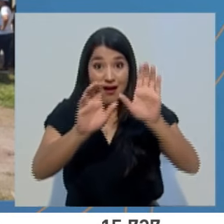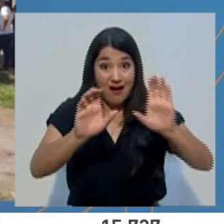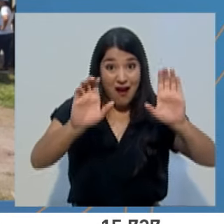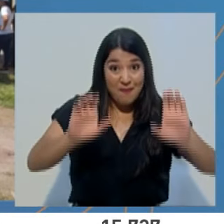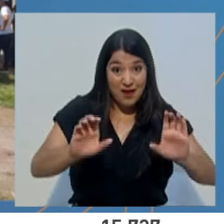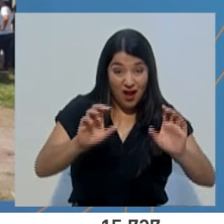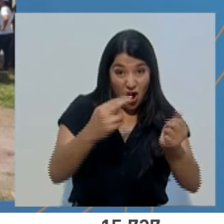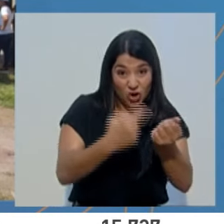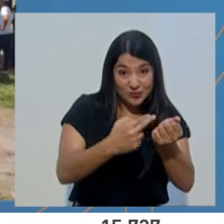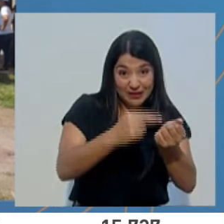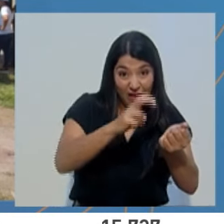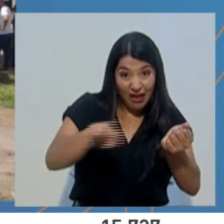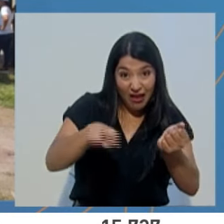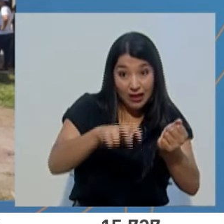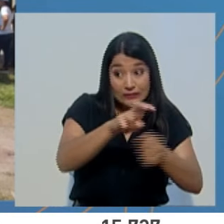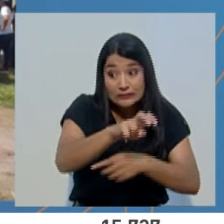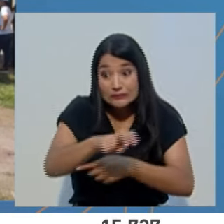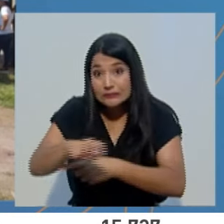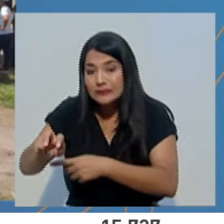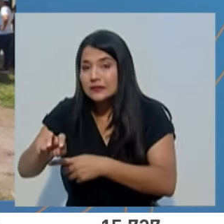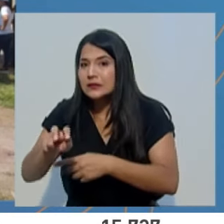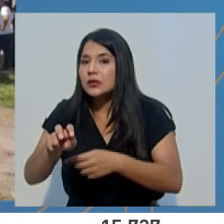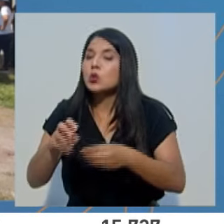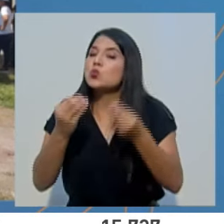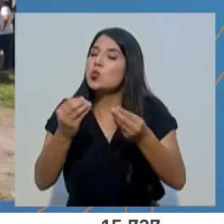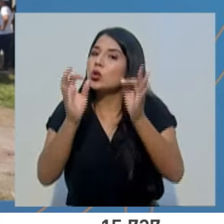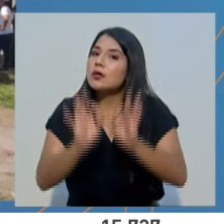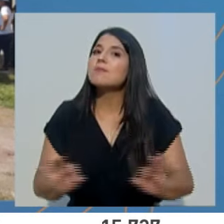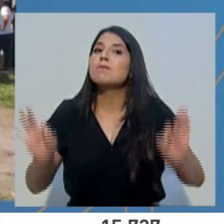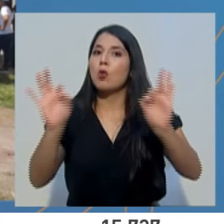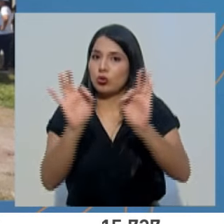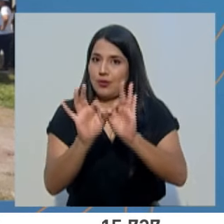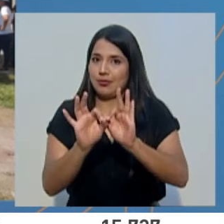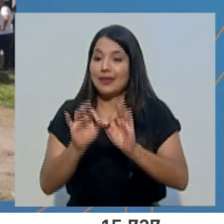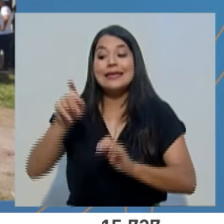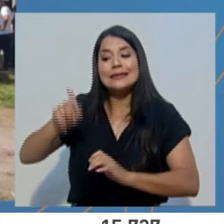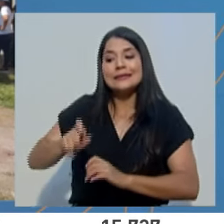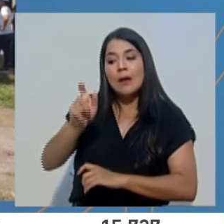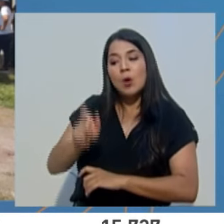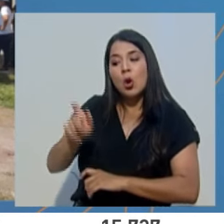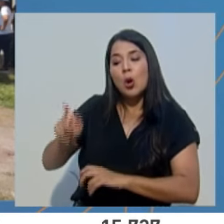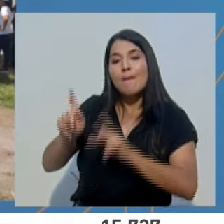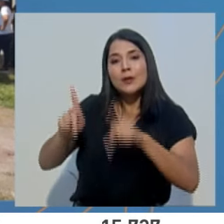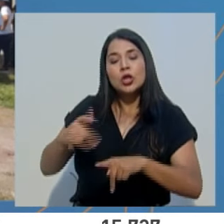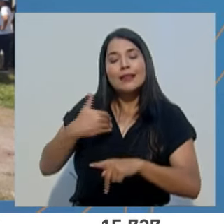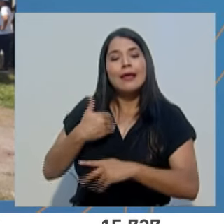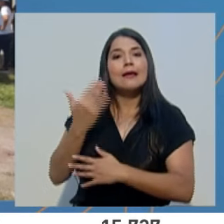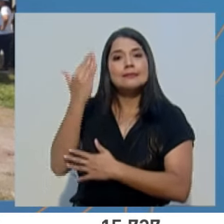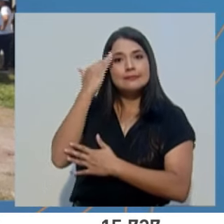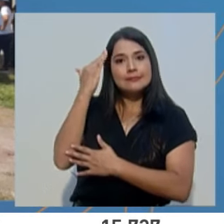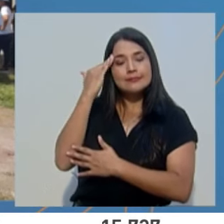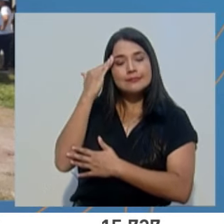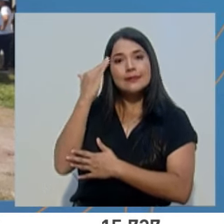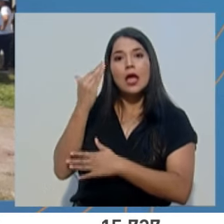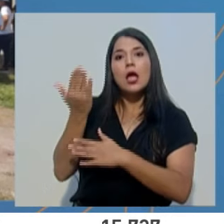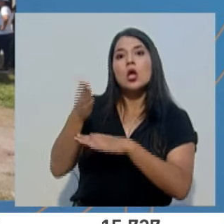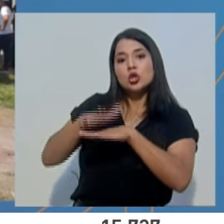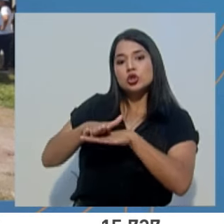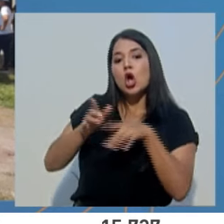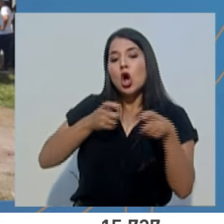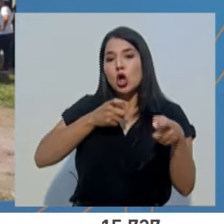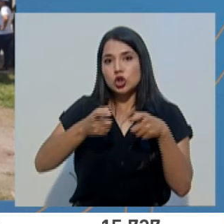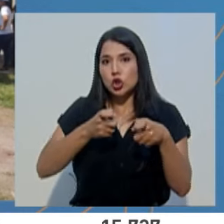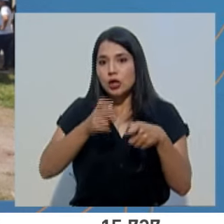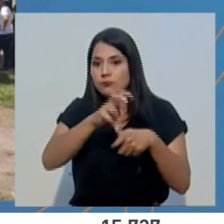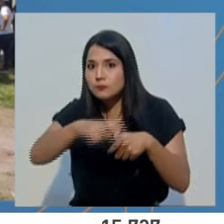importantísima, para lo cual se requiere de personal entrenado y una articulación de todas las diferentes unidades